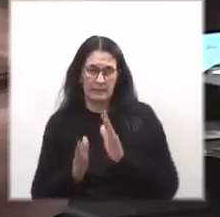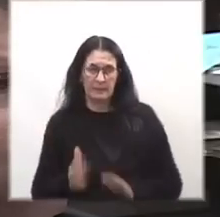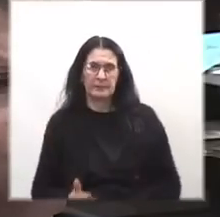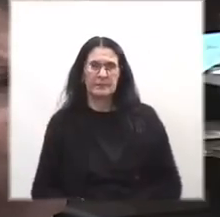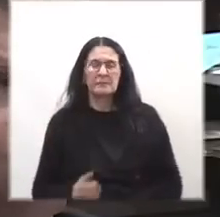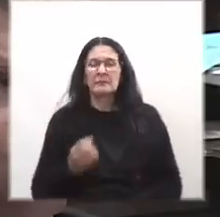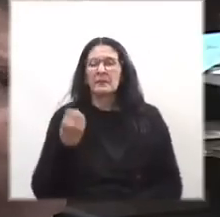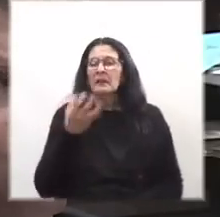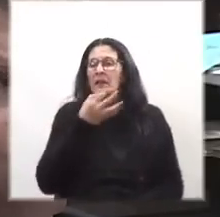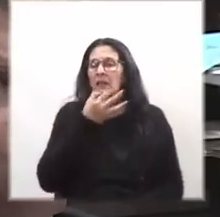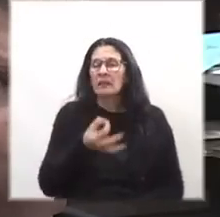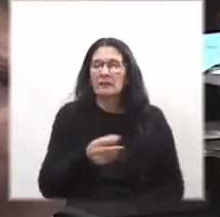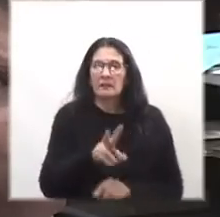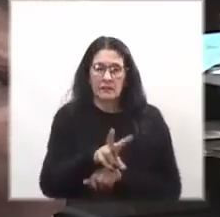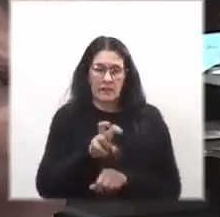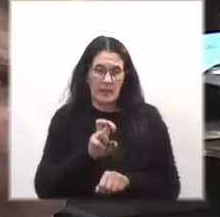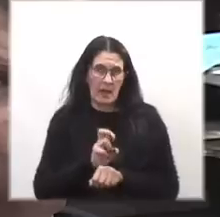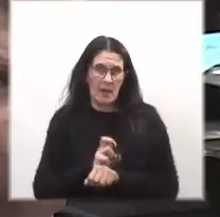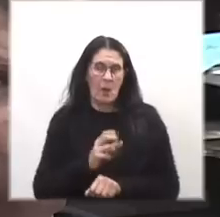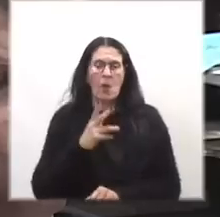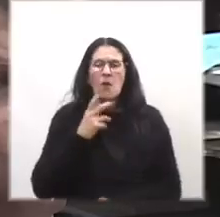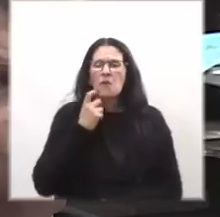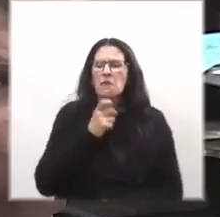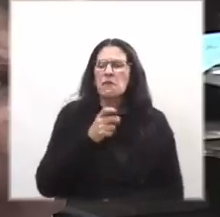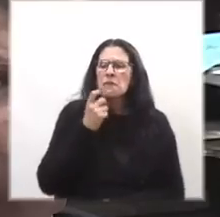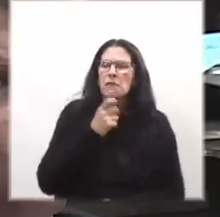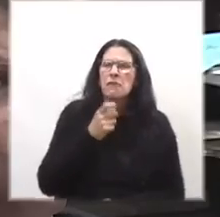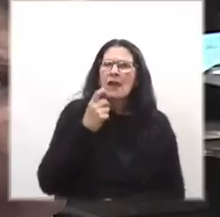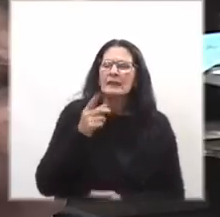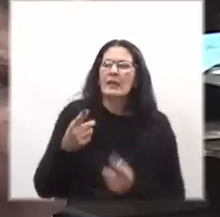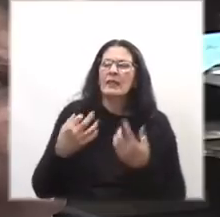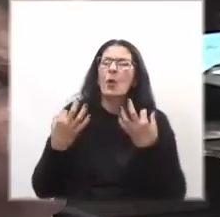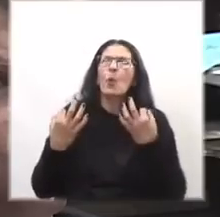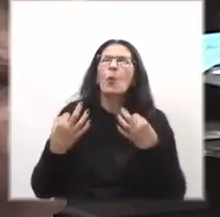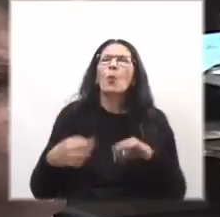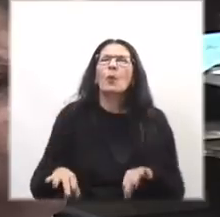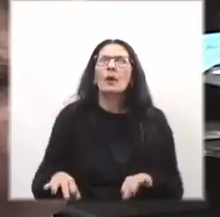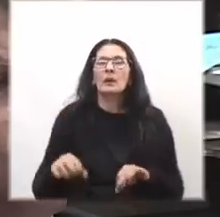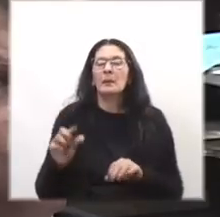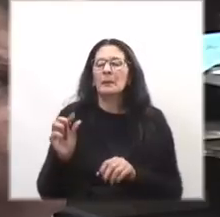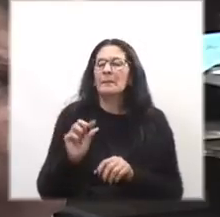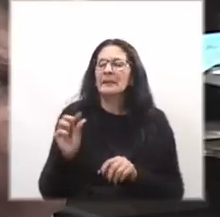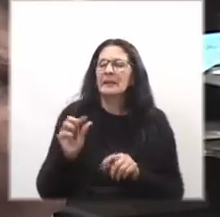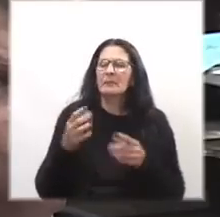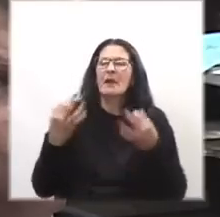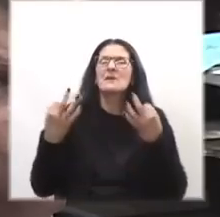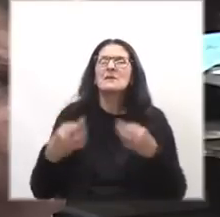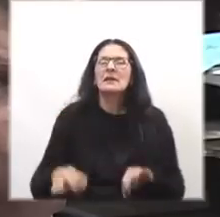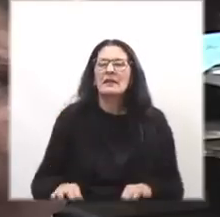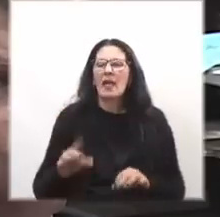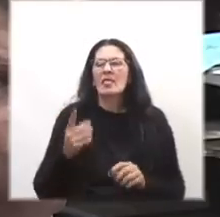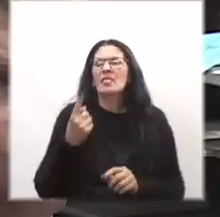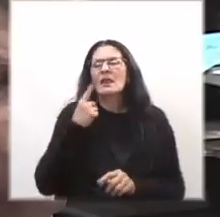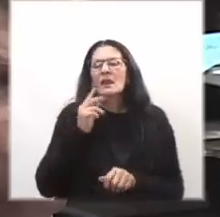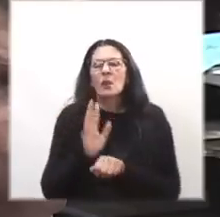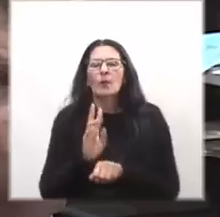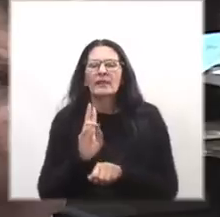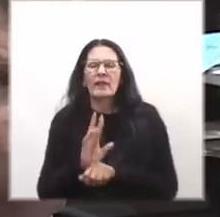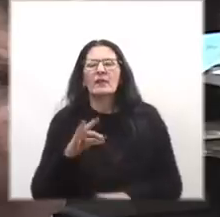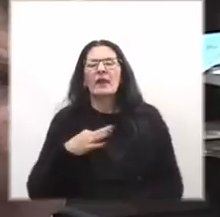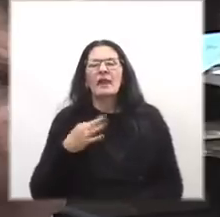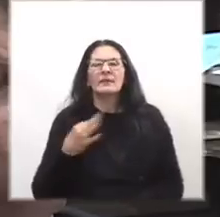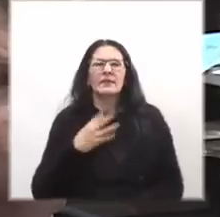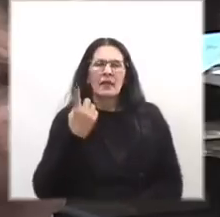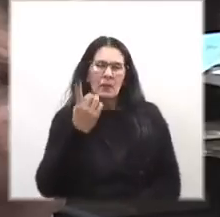¿Qué dice la fiscal? Hubo una falta mínima de los cumplimientos de los deberes de preservar la vida de una niña